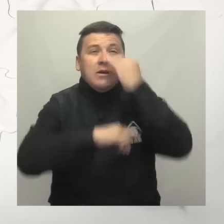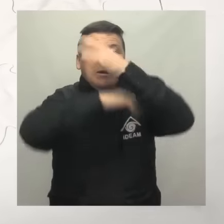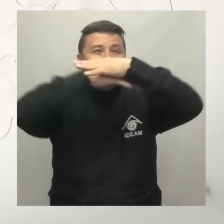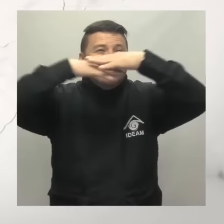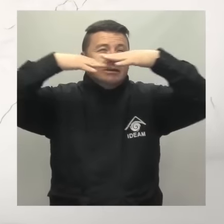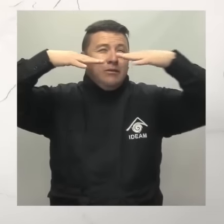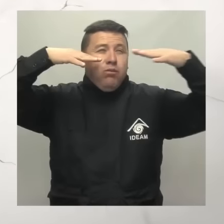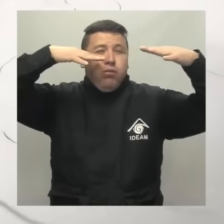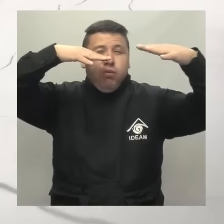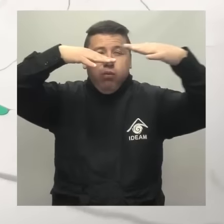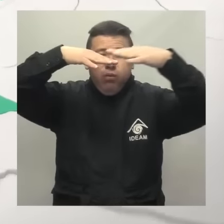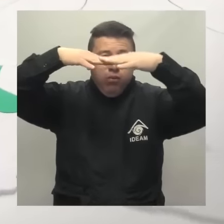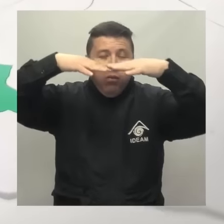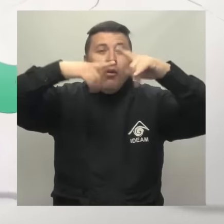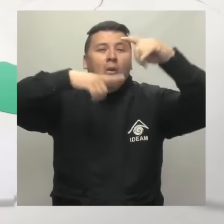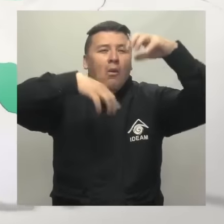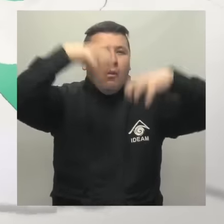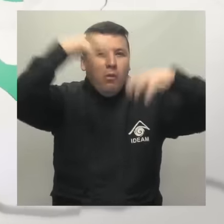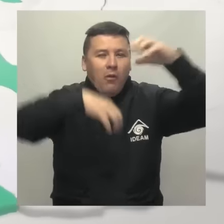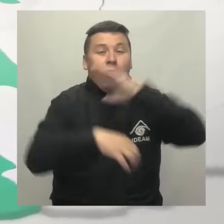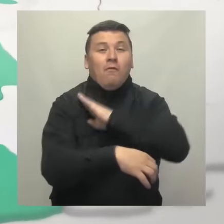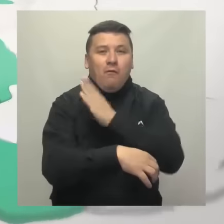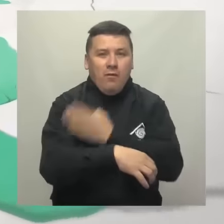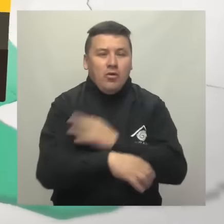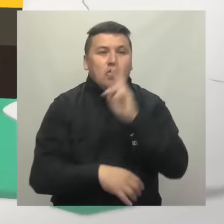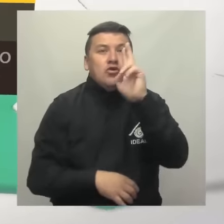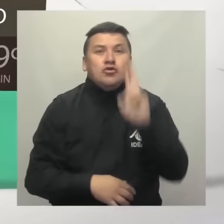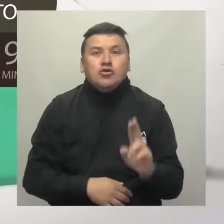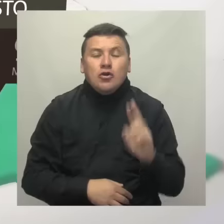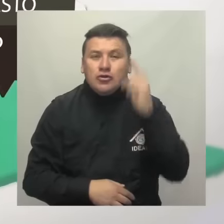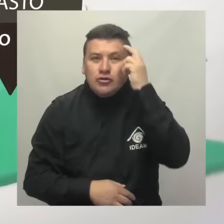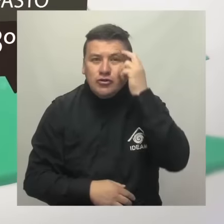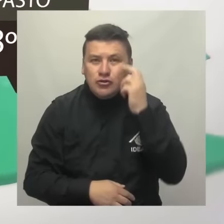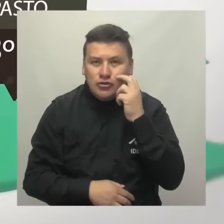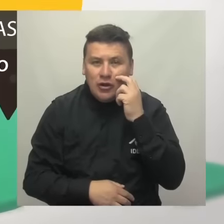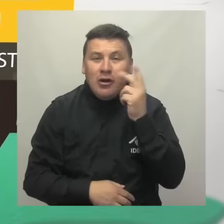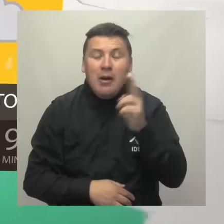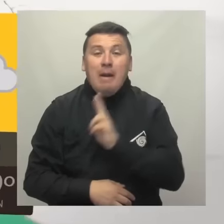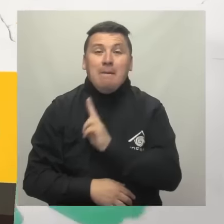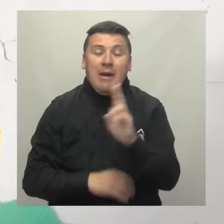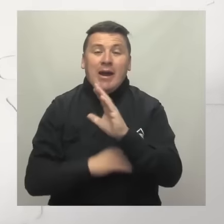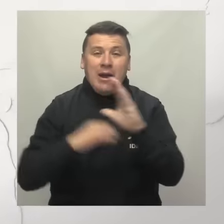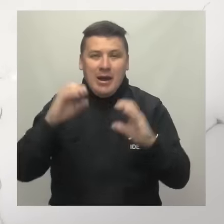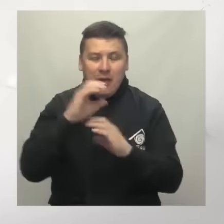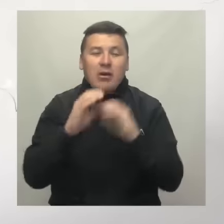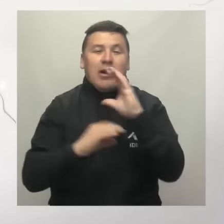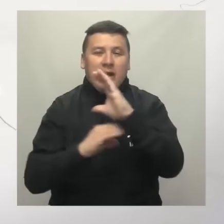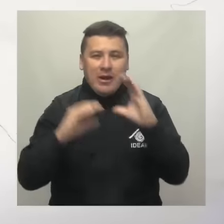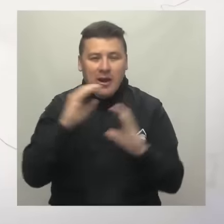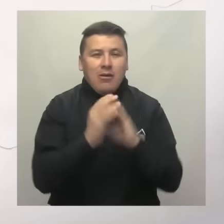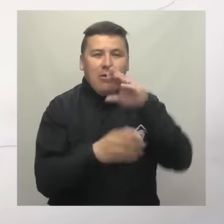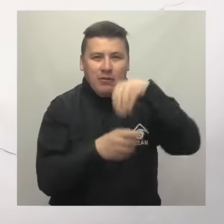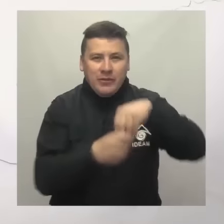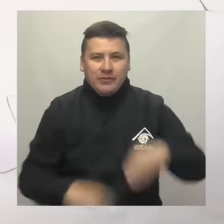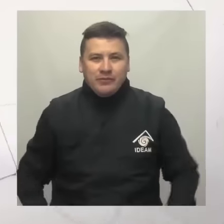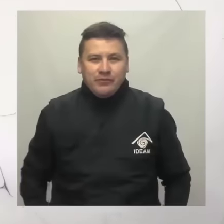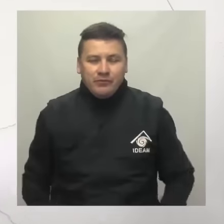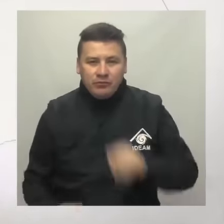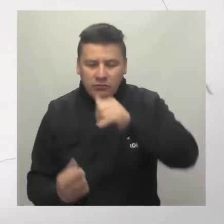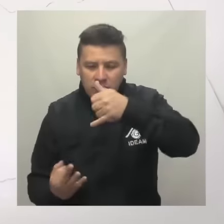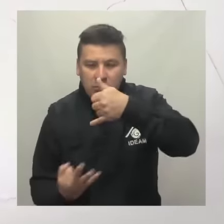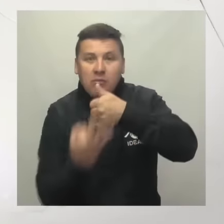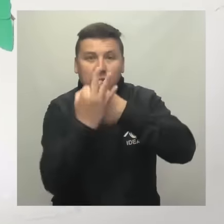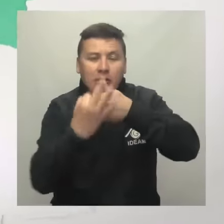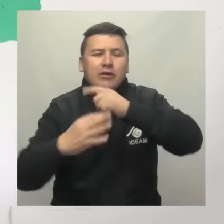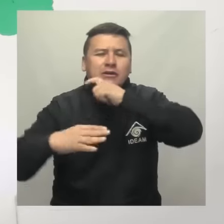mayormente cubierto, con lluvias fuertes en el sur del Chocó y en el litoral del Valle del Cauca y Cauca. La zona andina espera tiempo